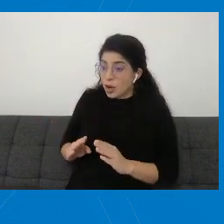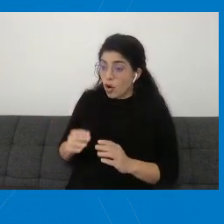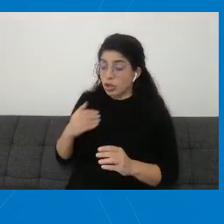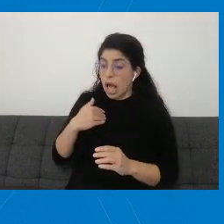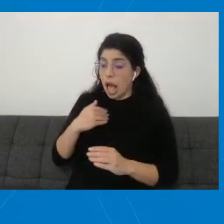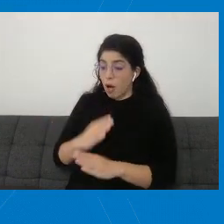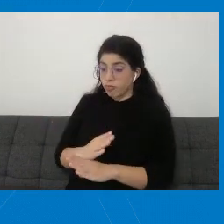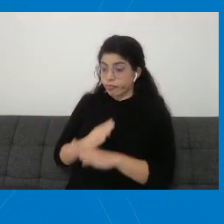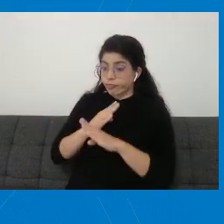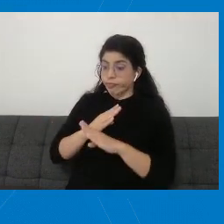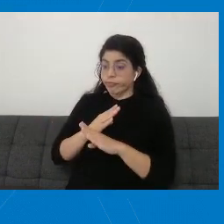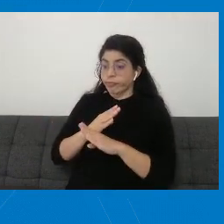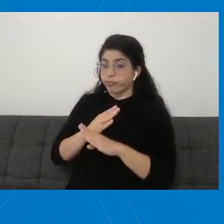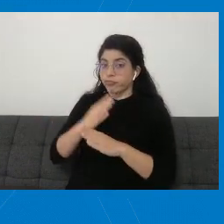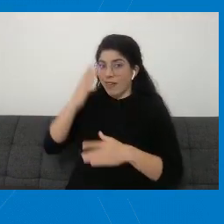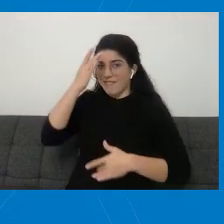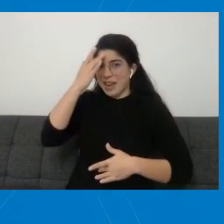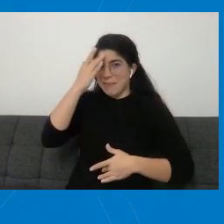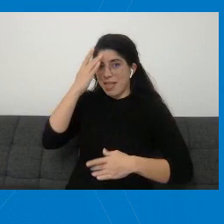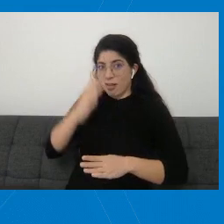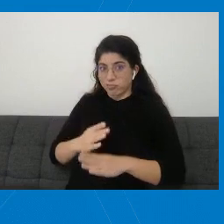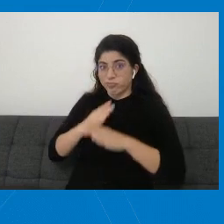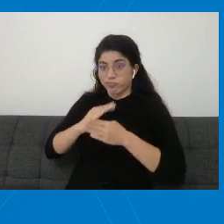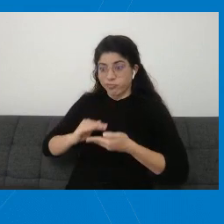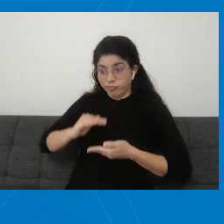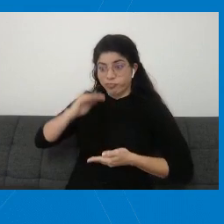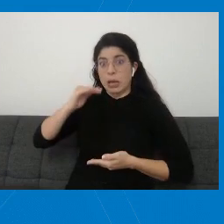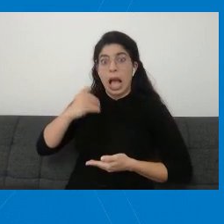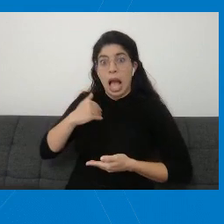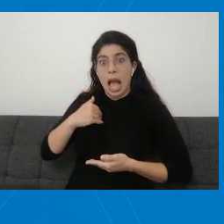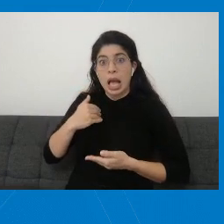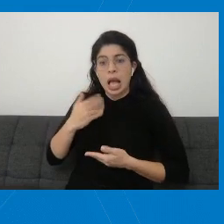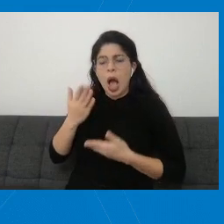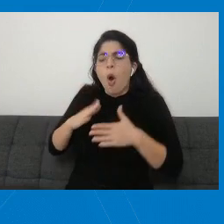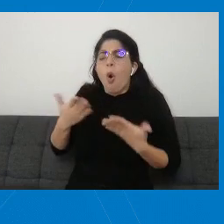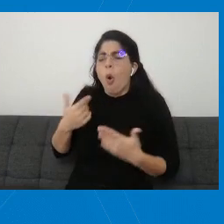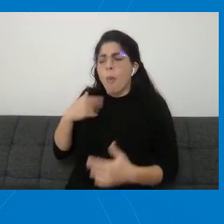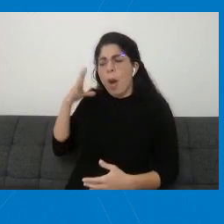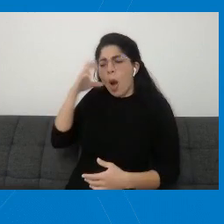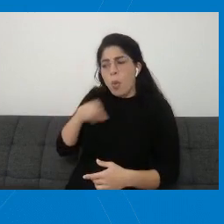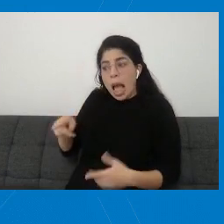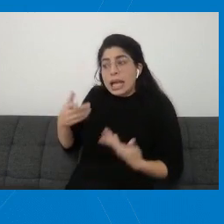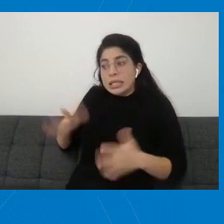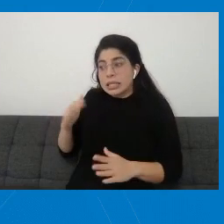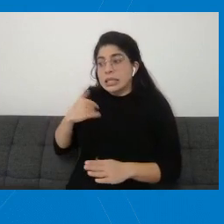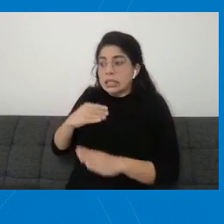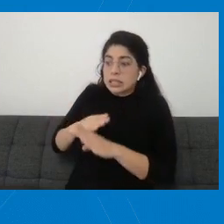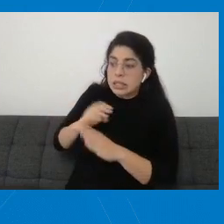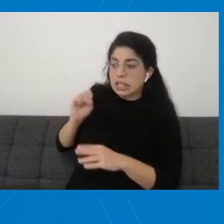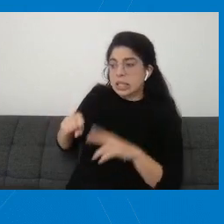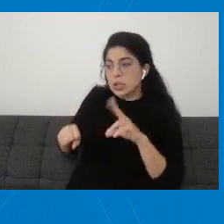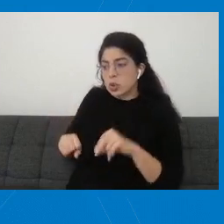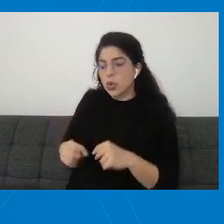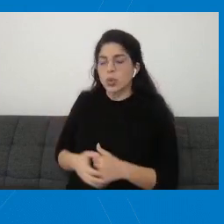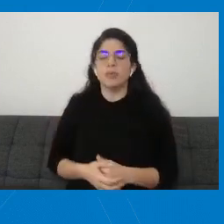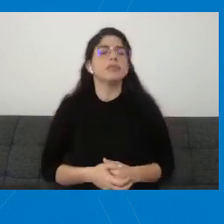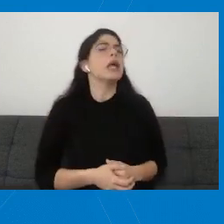muestra exterior que demuestre esto? Sí, vamos a ver.